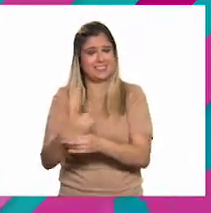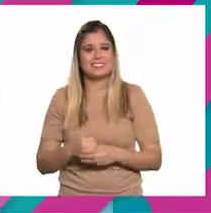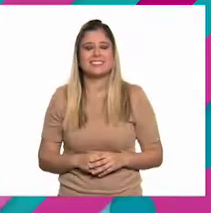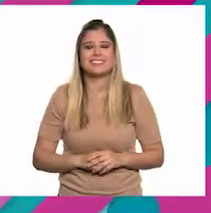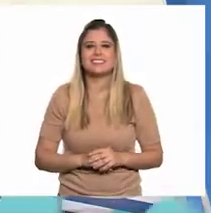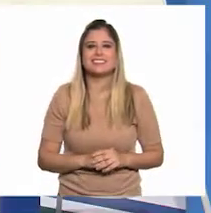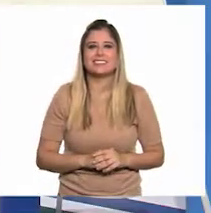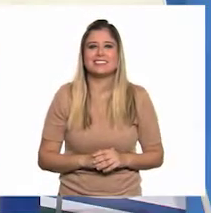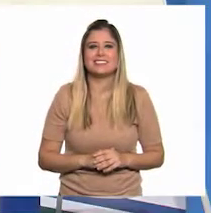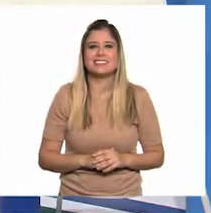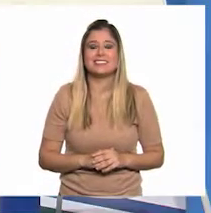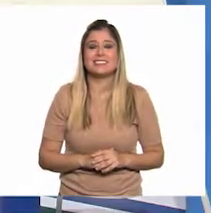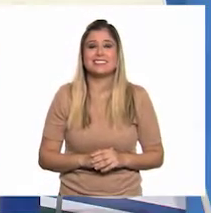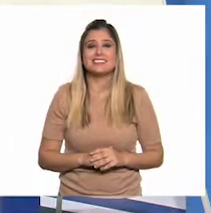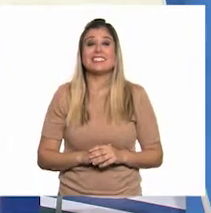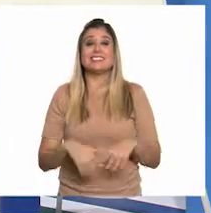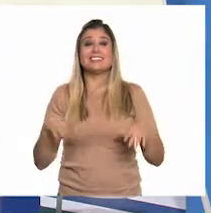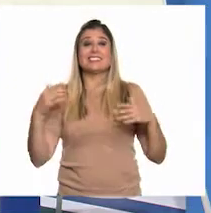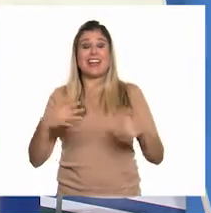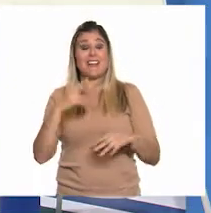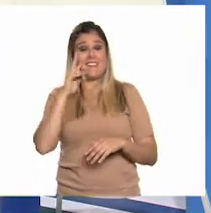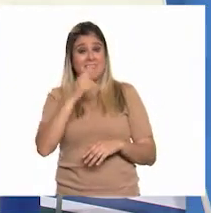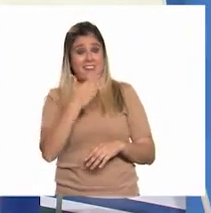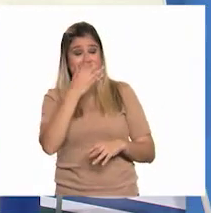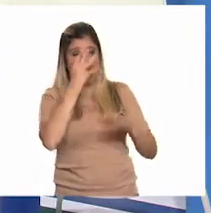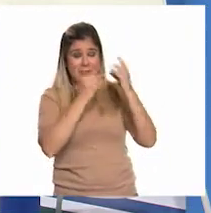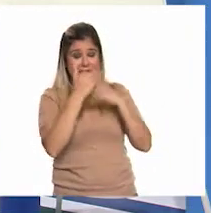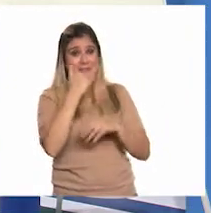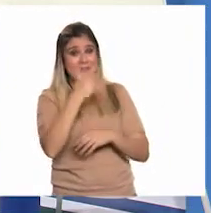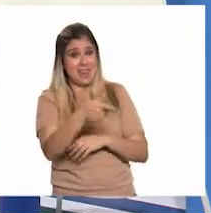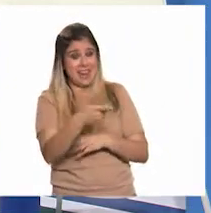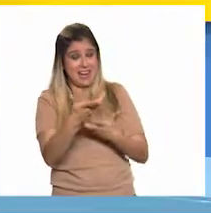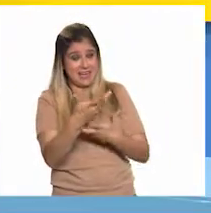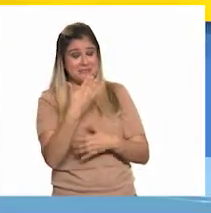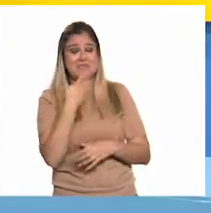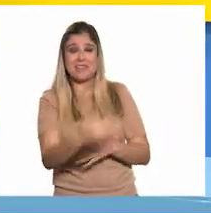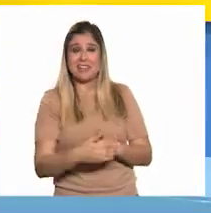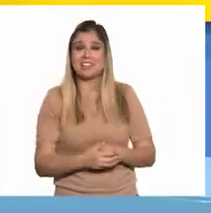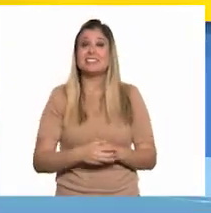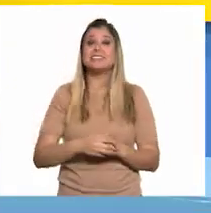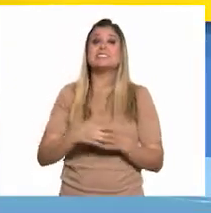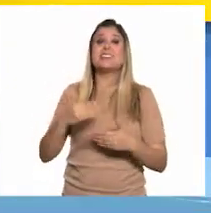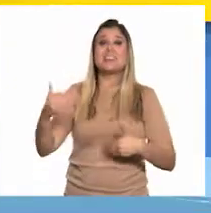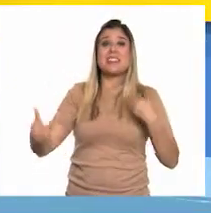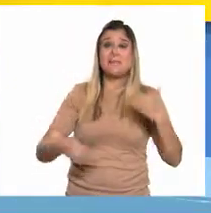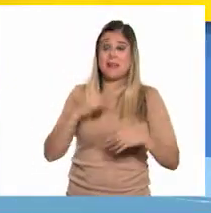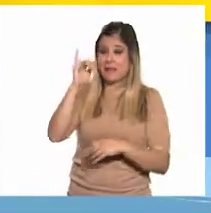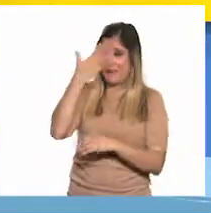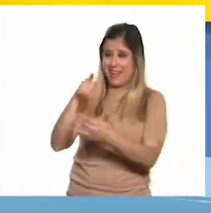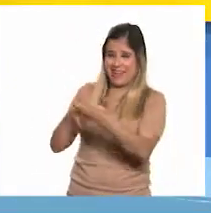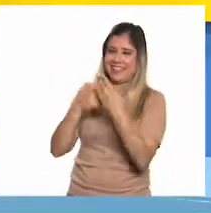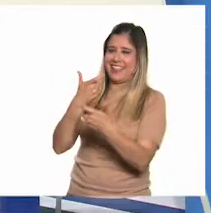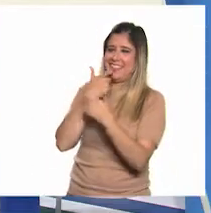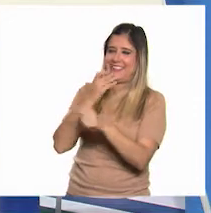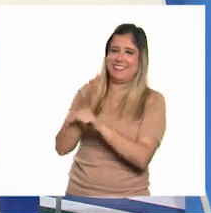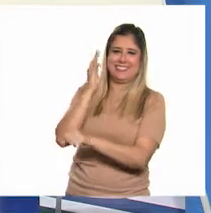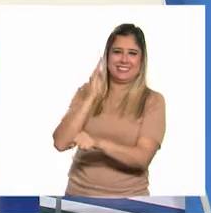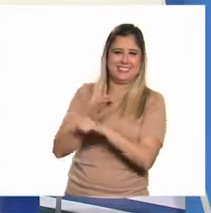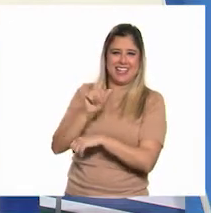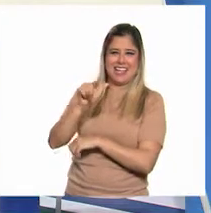bien. Veo que aprendiste muy bien la lección, Ale. Muy divertida la imagen que nos presentaste, Ale.